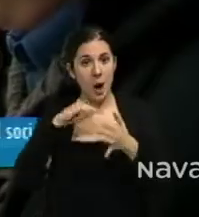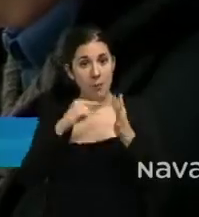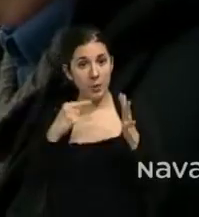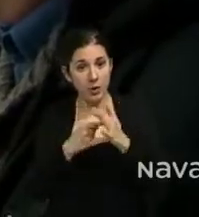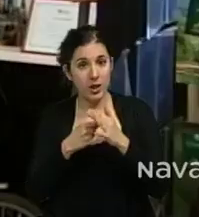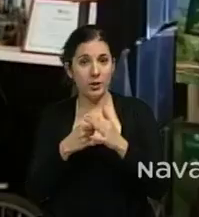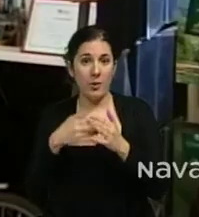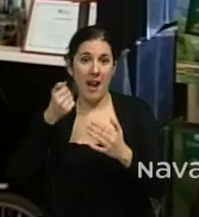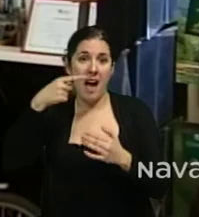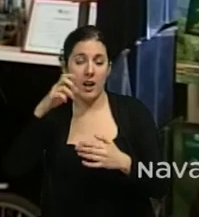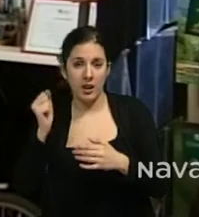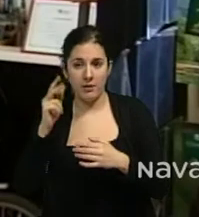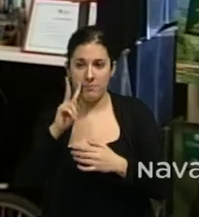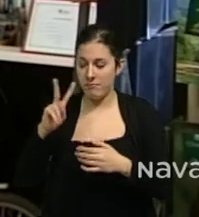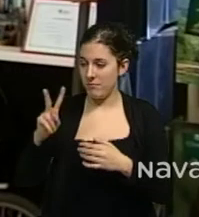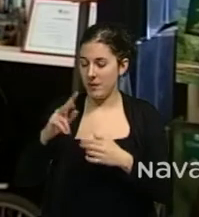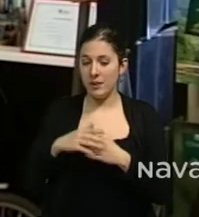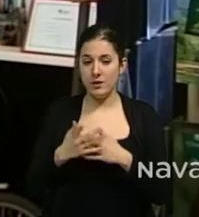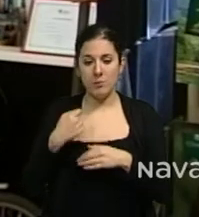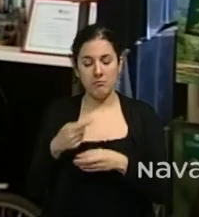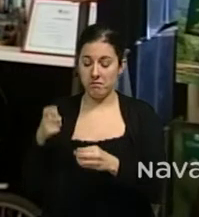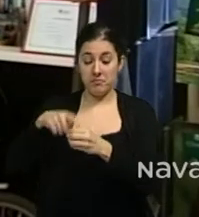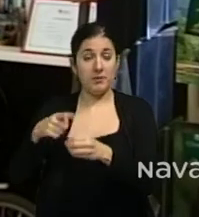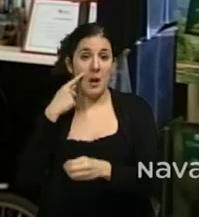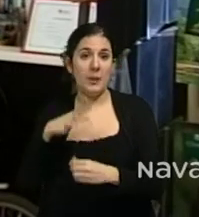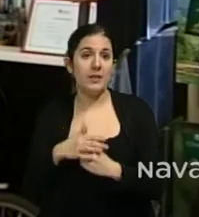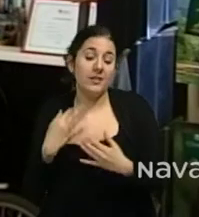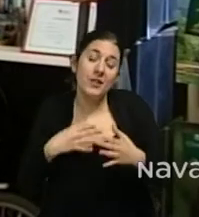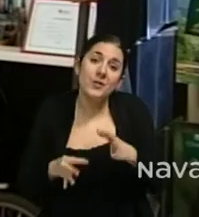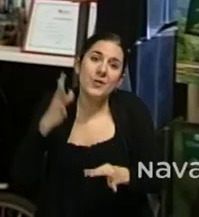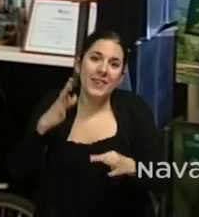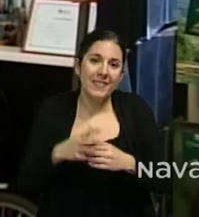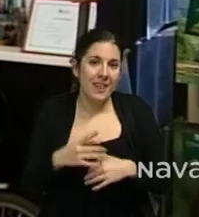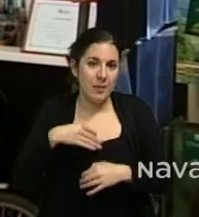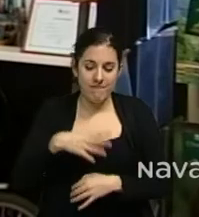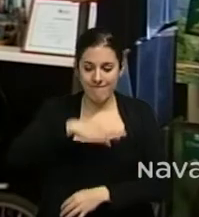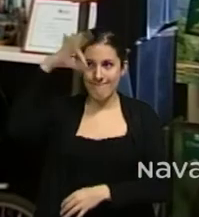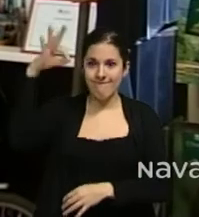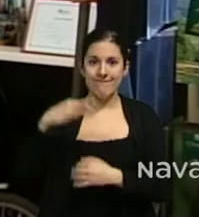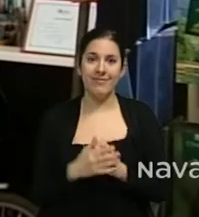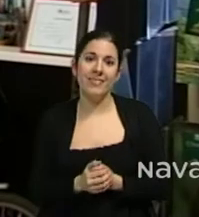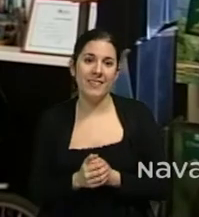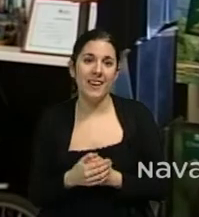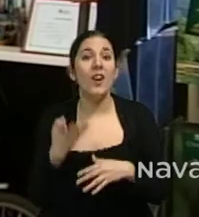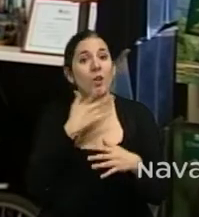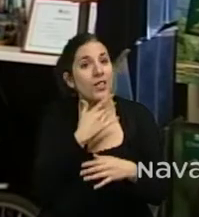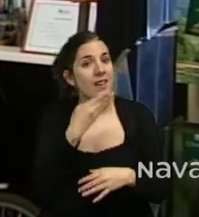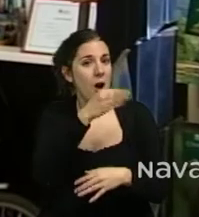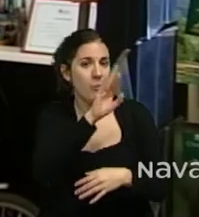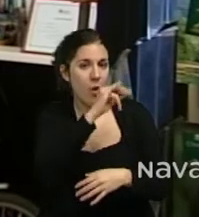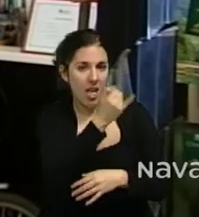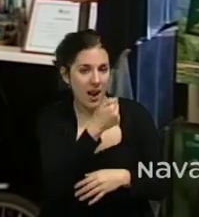de Derecho Por AGE, y, bueno, me inscribí y tuve la suerte de ser seleccionado y de poder conocer a Borja y